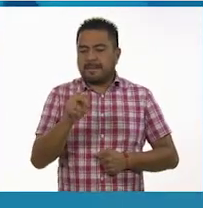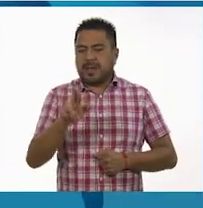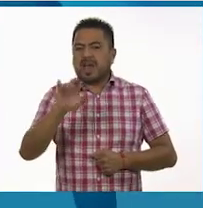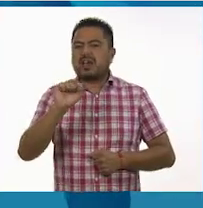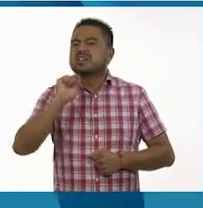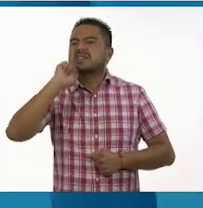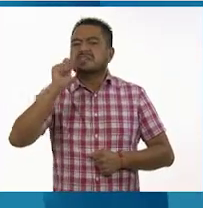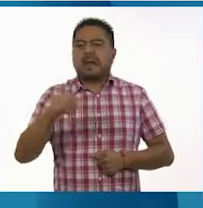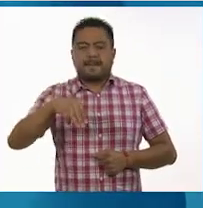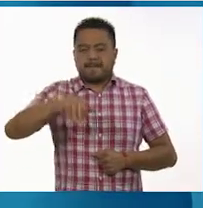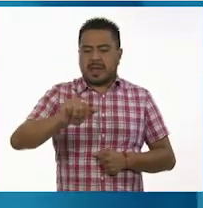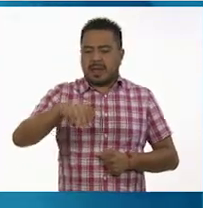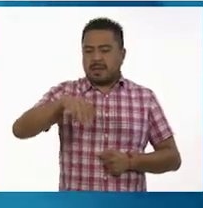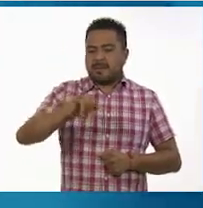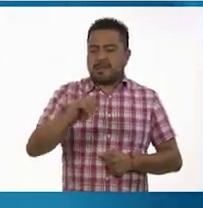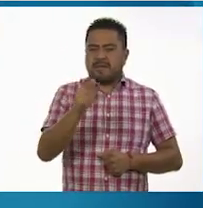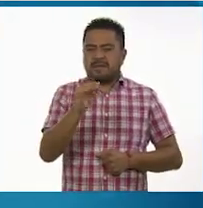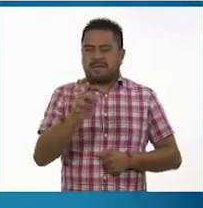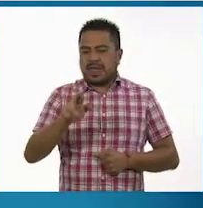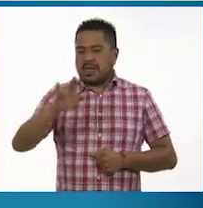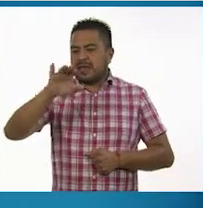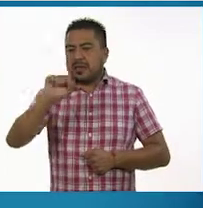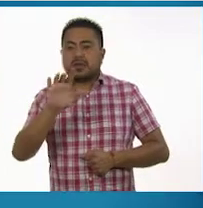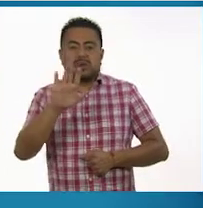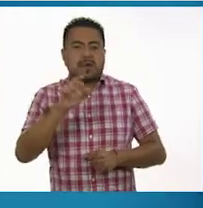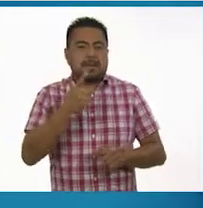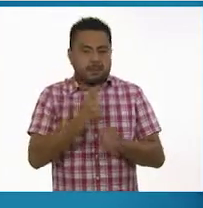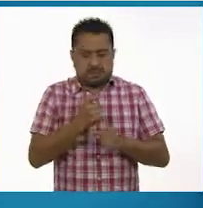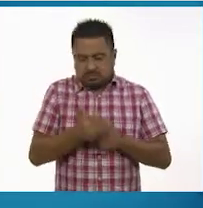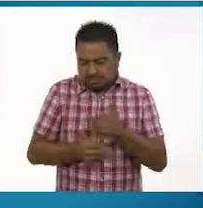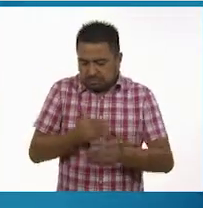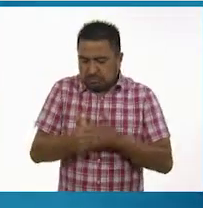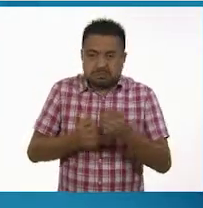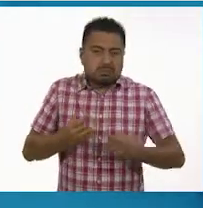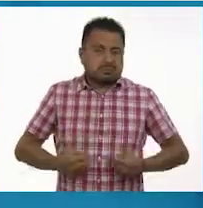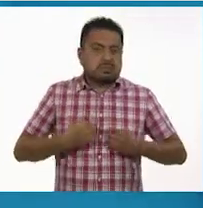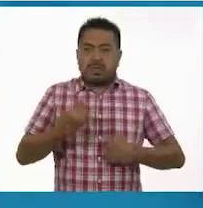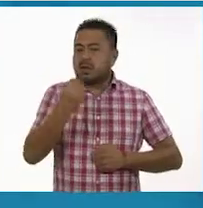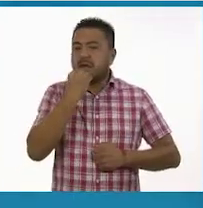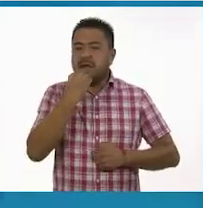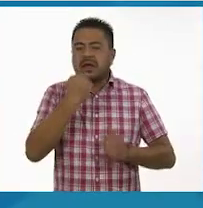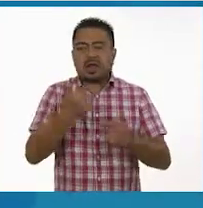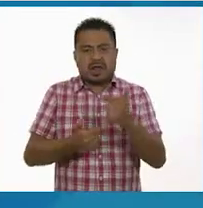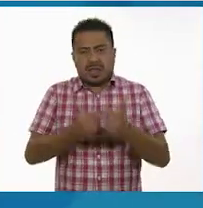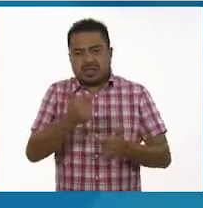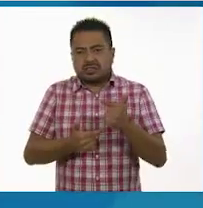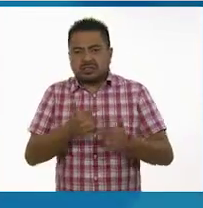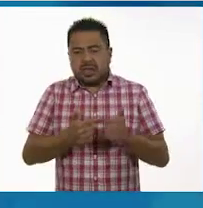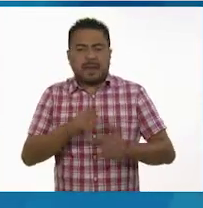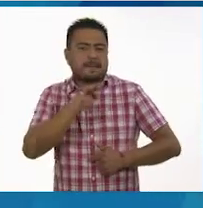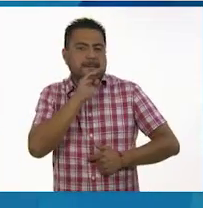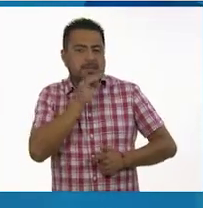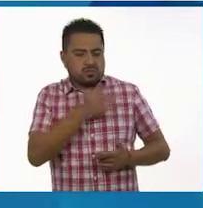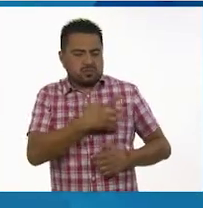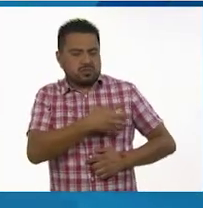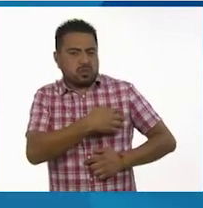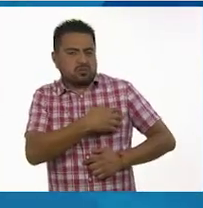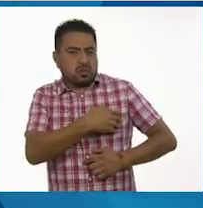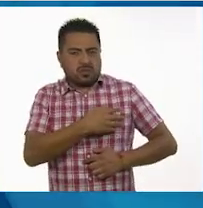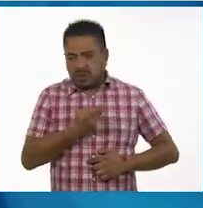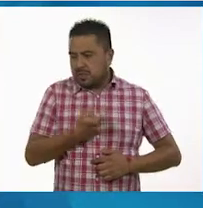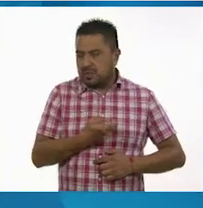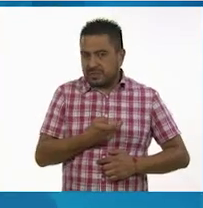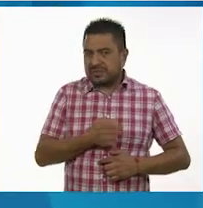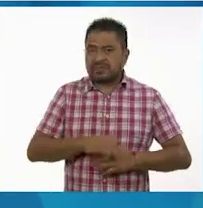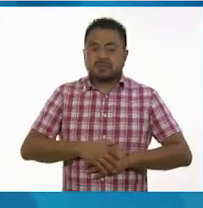los mamíferos. En sus primeras etapas de vida se alimentan de leche que producen las madres en sus glándulas